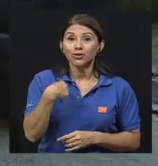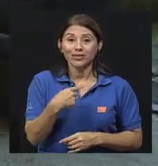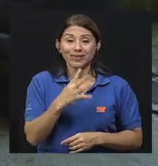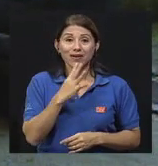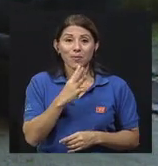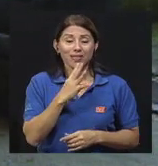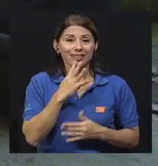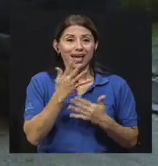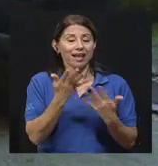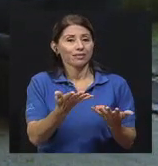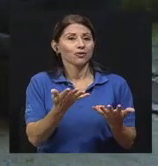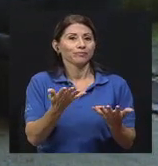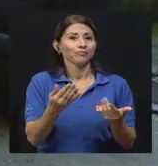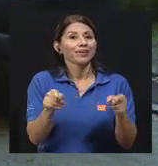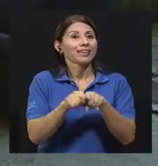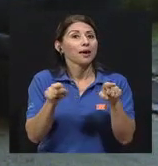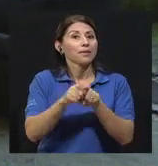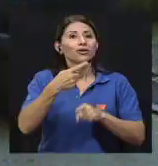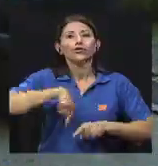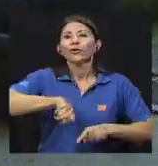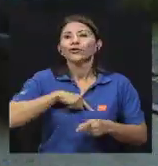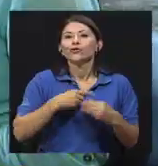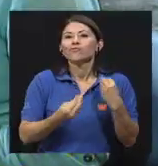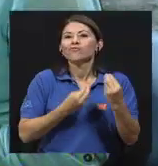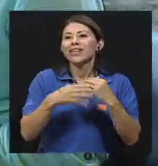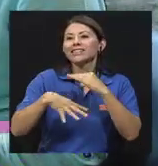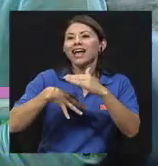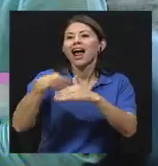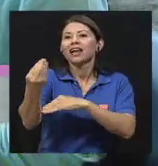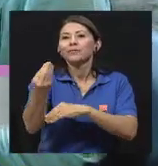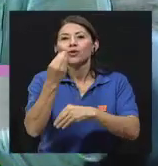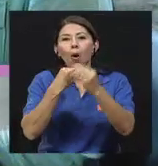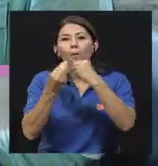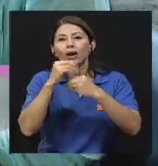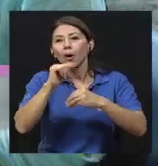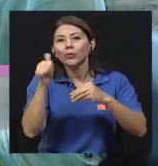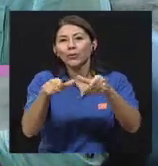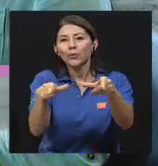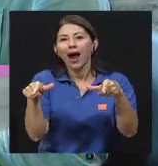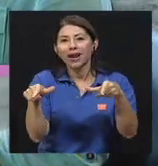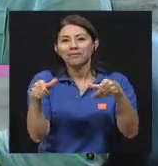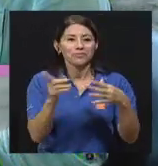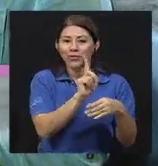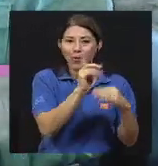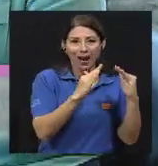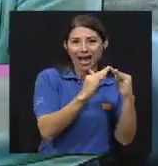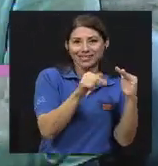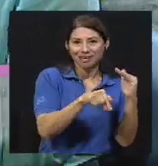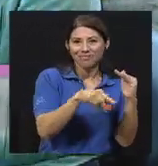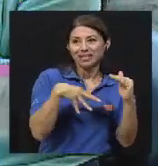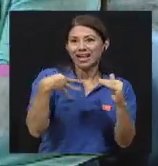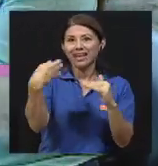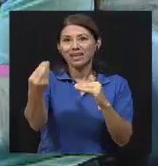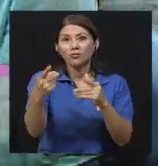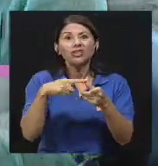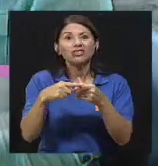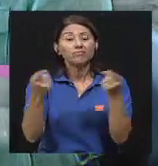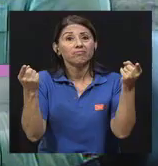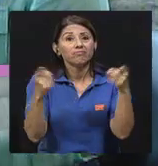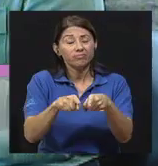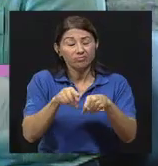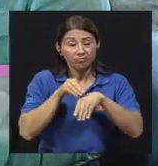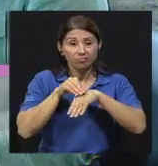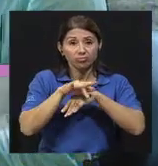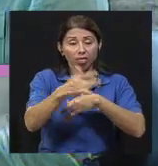Saúl, porque es muy dado, ¿verdad, doctora? Que también comemos fuera de nuestras casas y a veces se han dado muchos problemas de salmonella, de escherichia